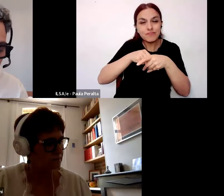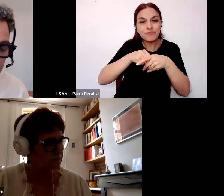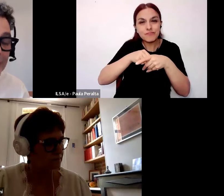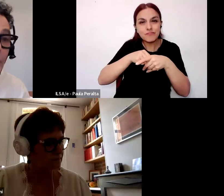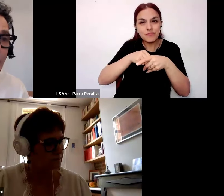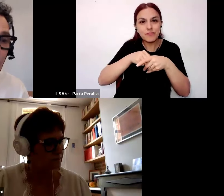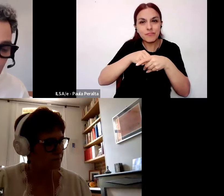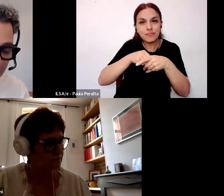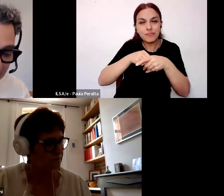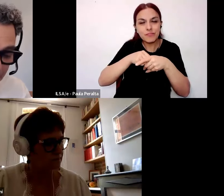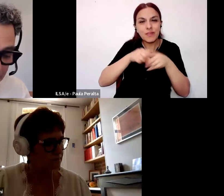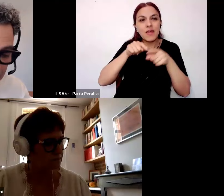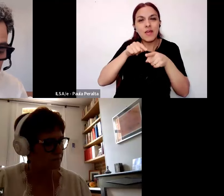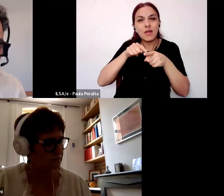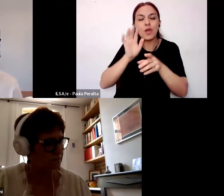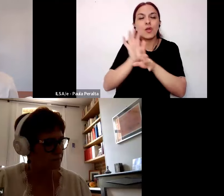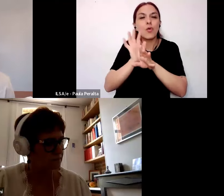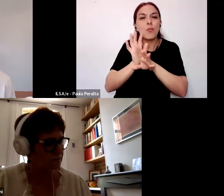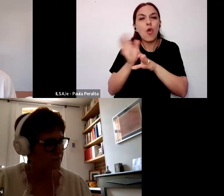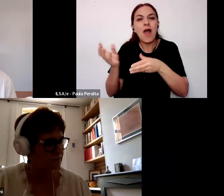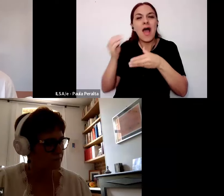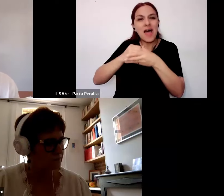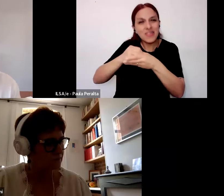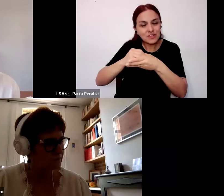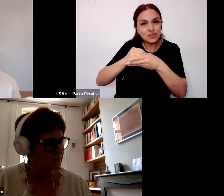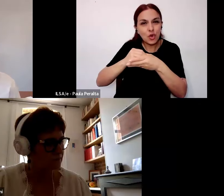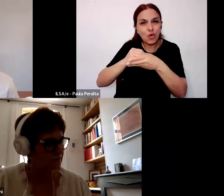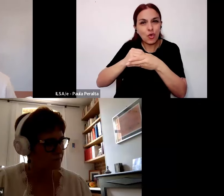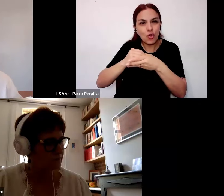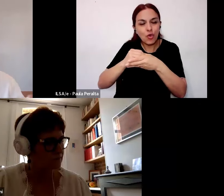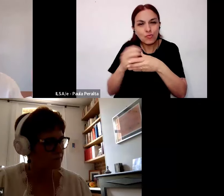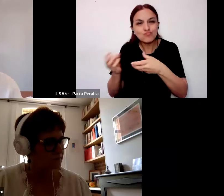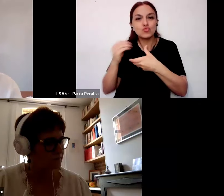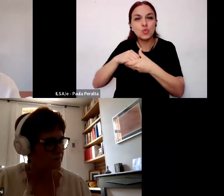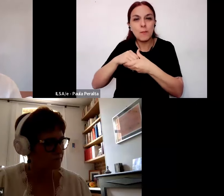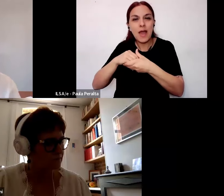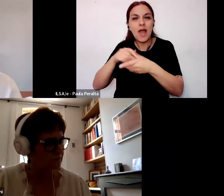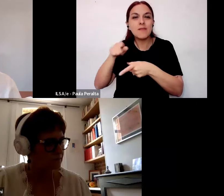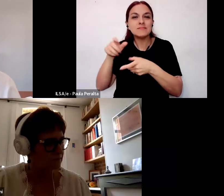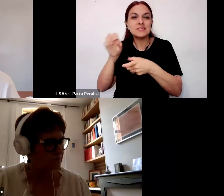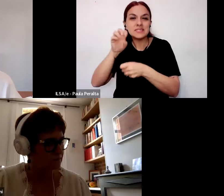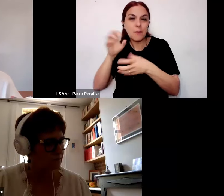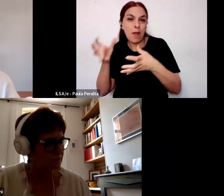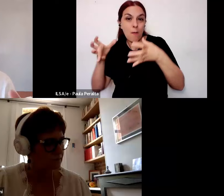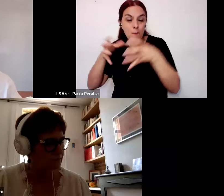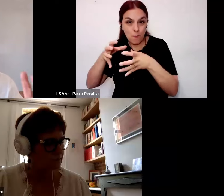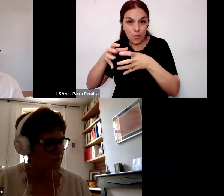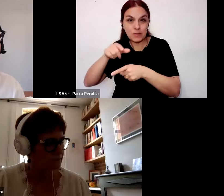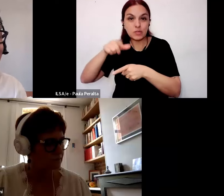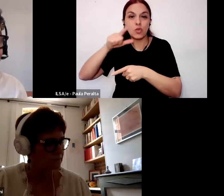conoce como movimiento descolonial ¿no? Que para sintetizar advierte acerca de la